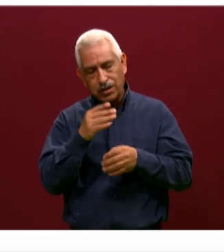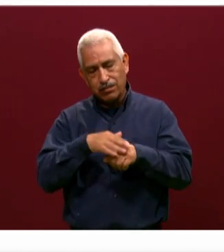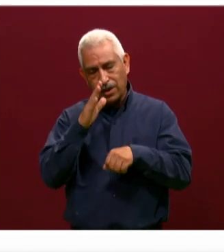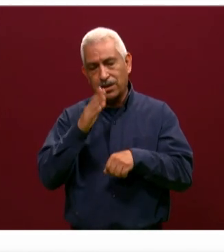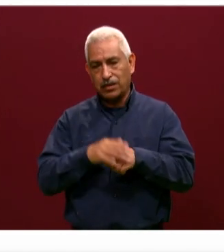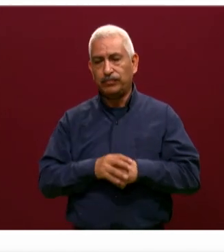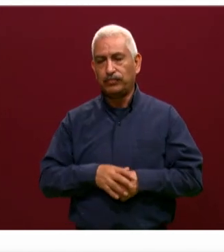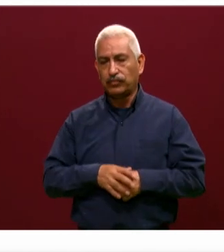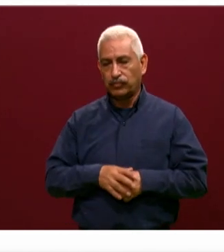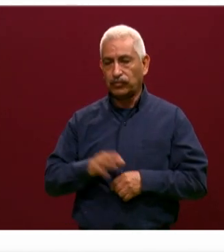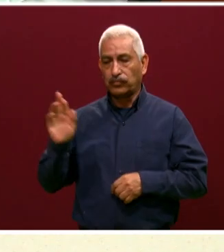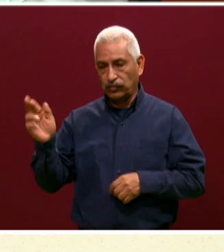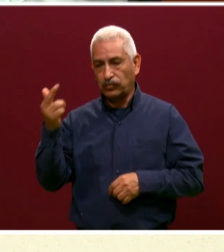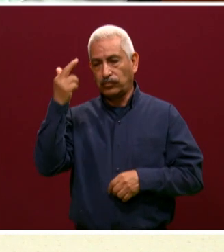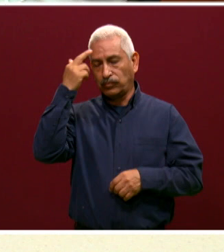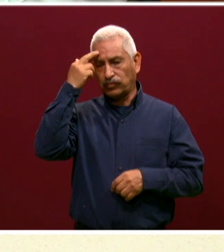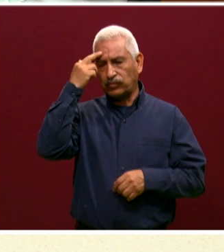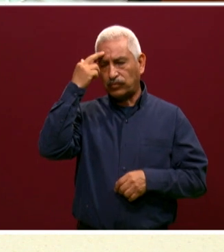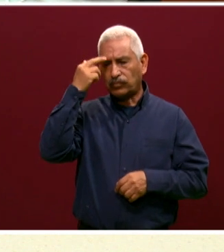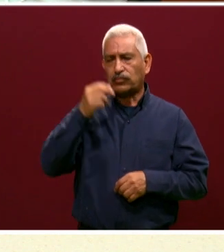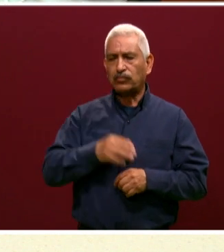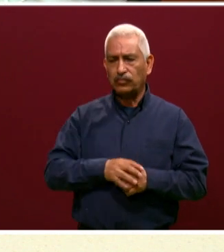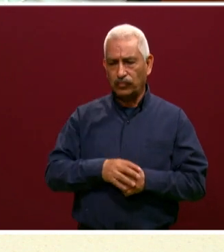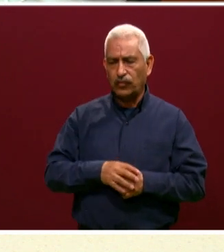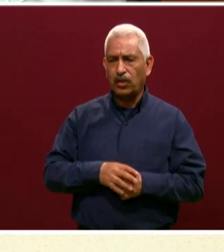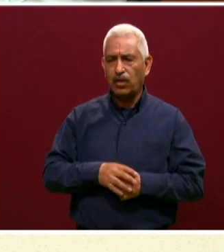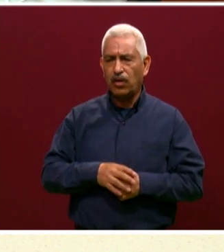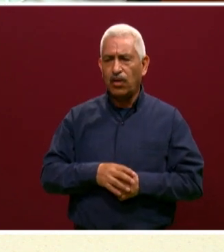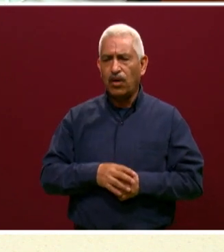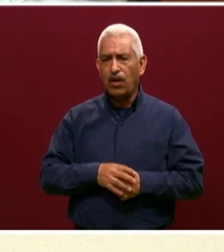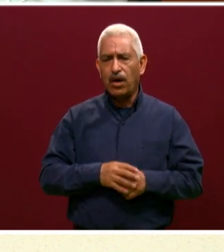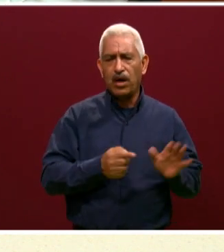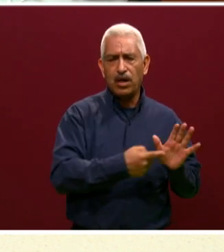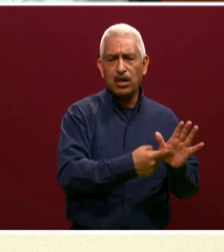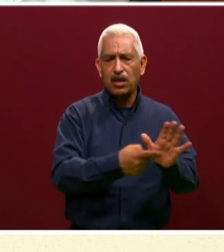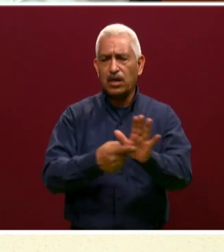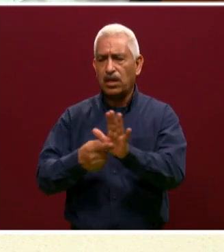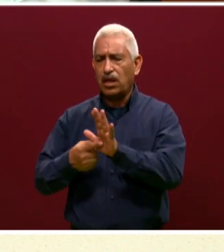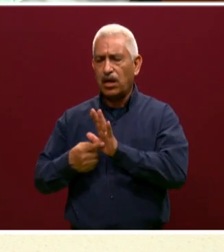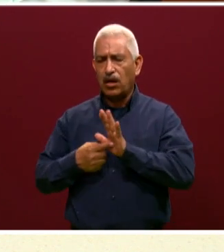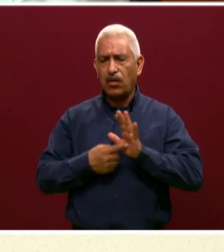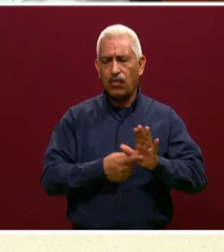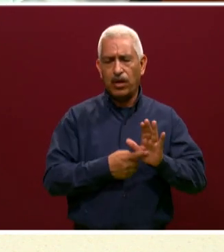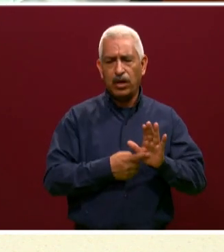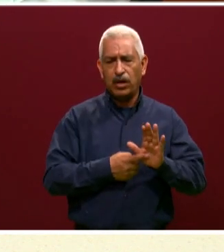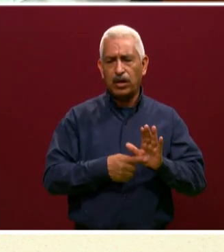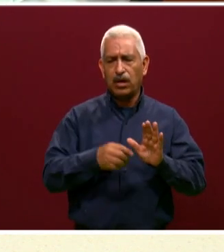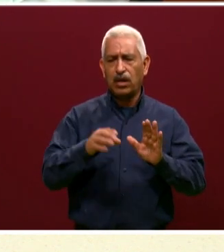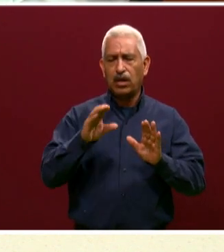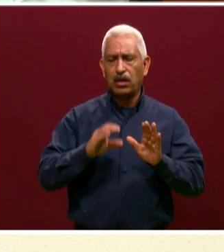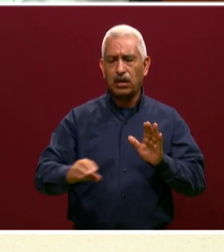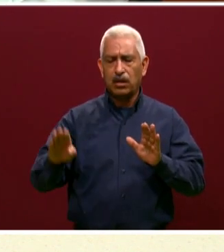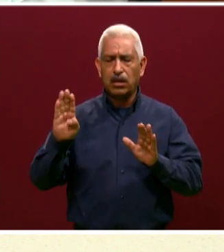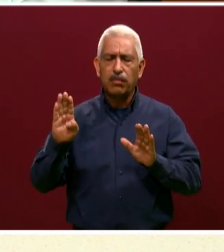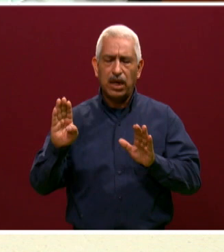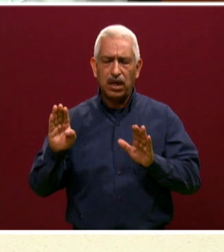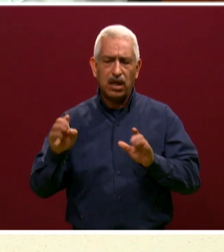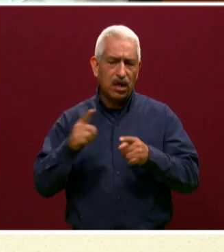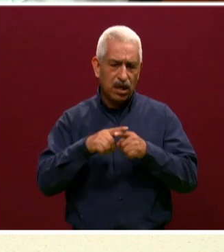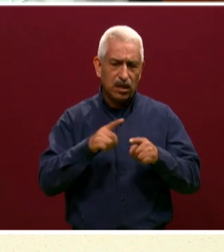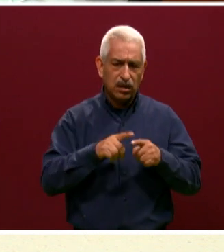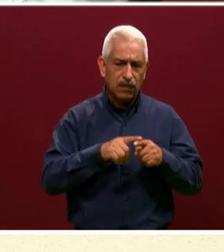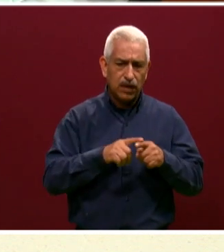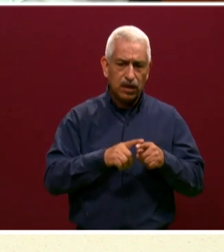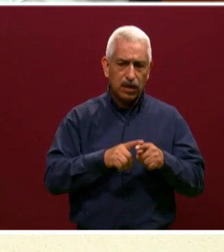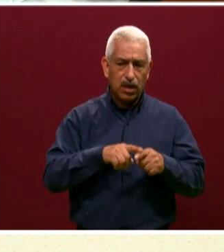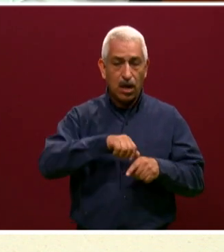maestra Coti, por favor, la oferta educativa que tiene CobaEB es diferente a otras instituciones. Díganos,